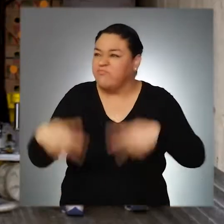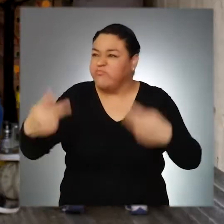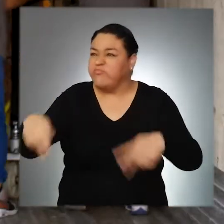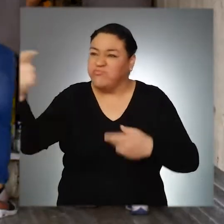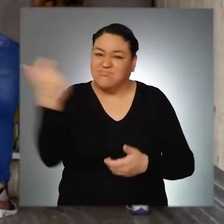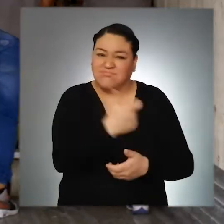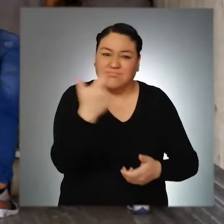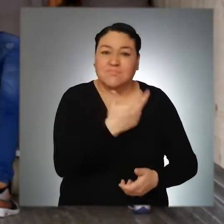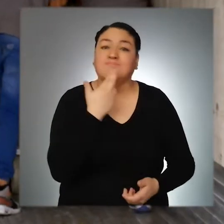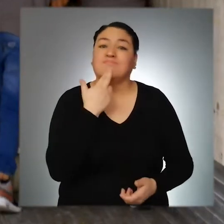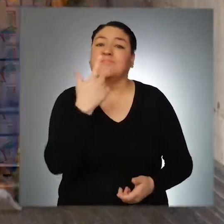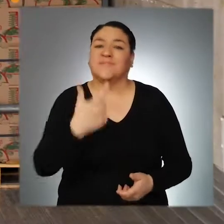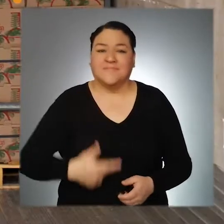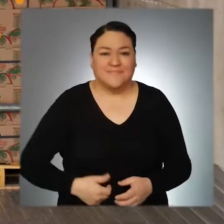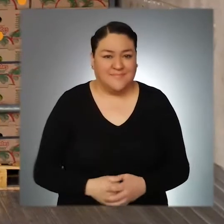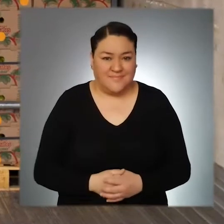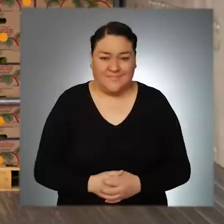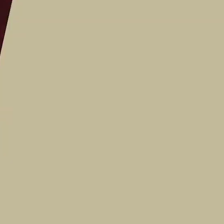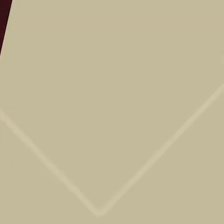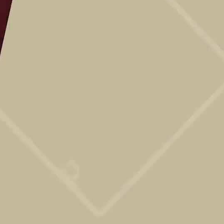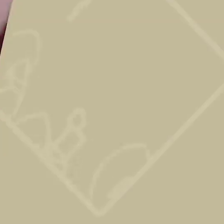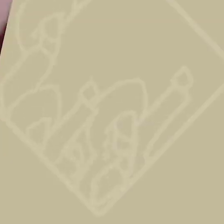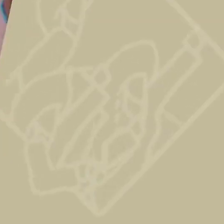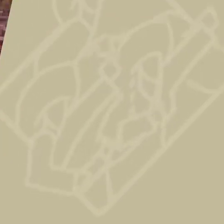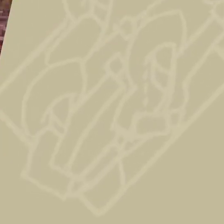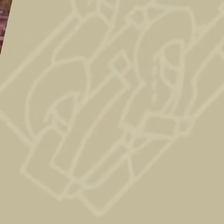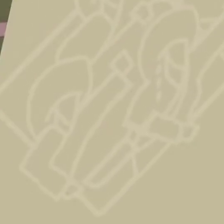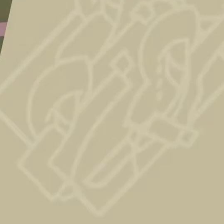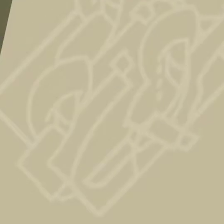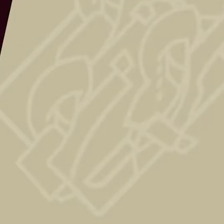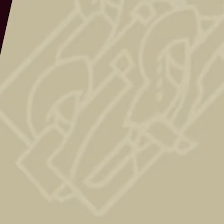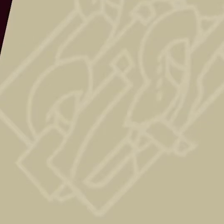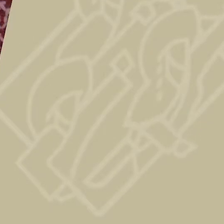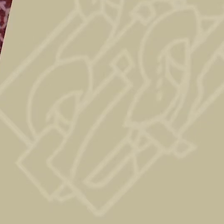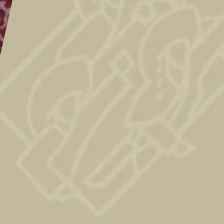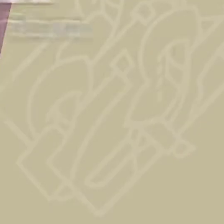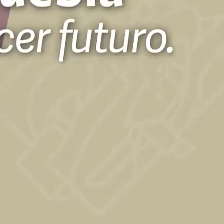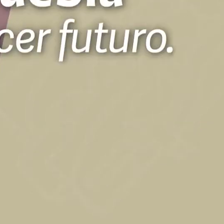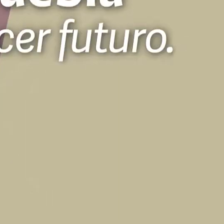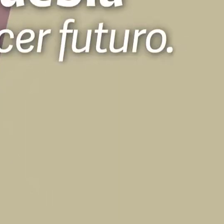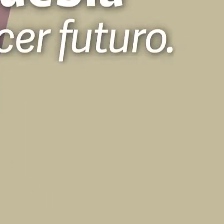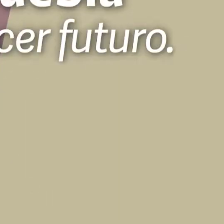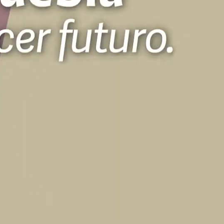Puebla, líder en exportaciones agrícolas. Gobierno de Puebla, hacer historia, hacer futuro.